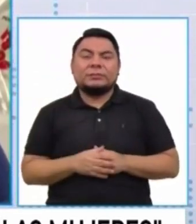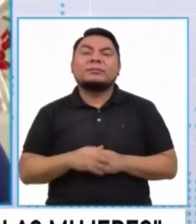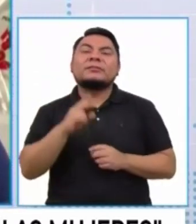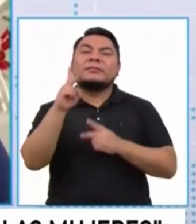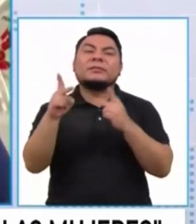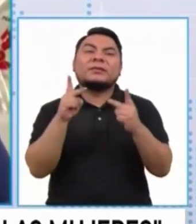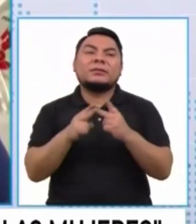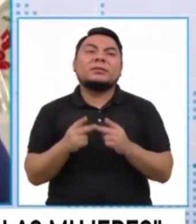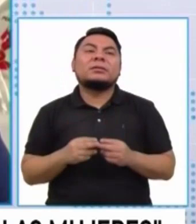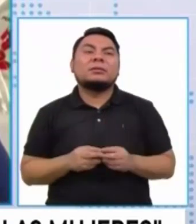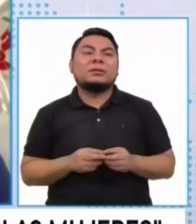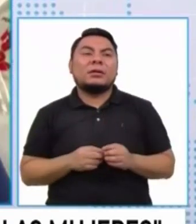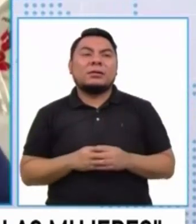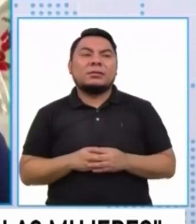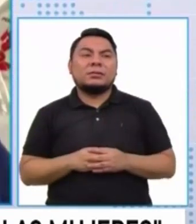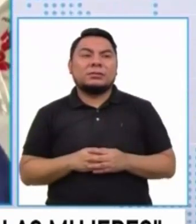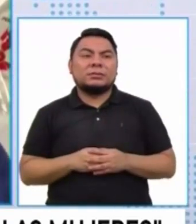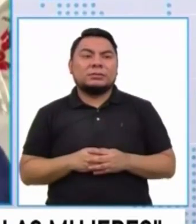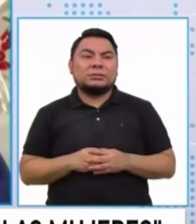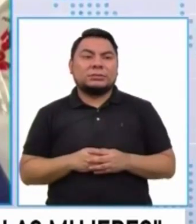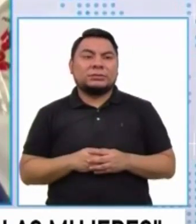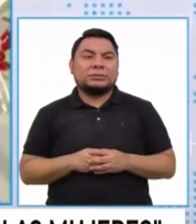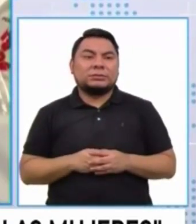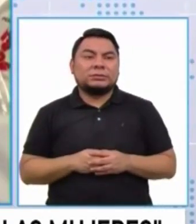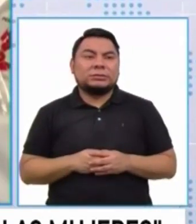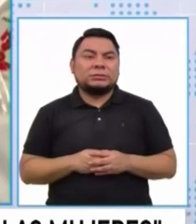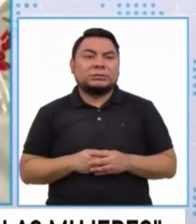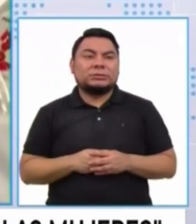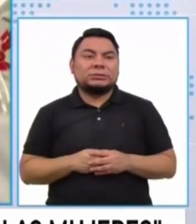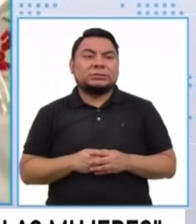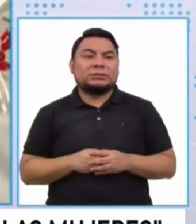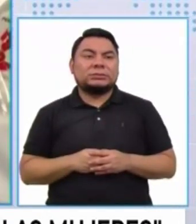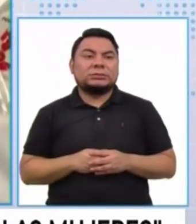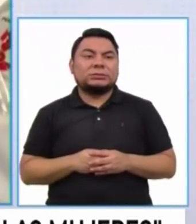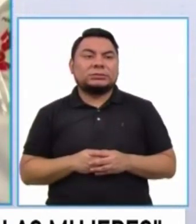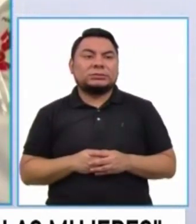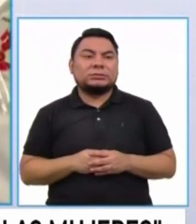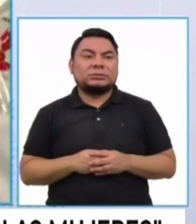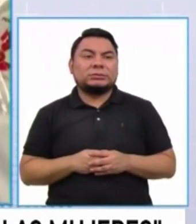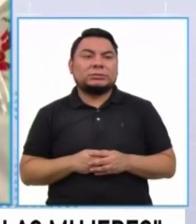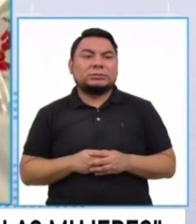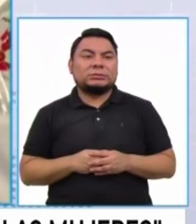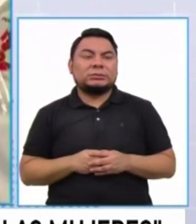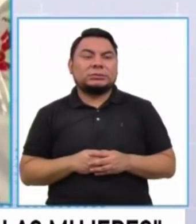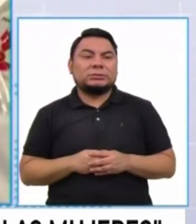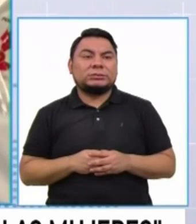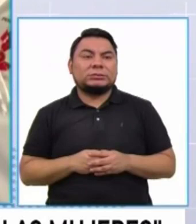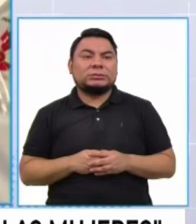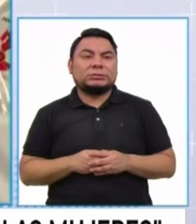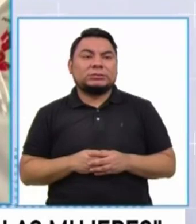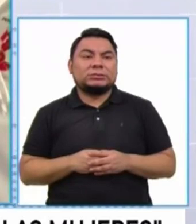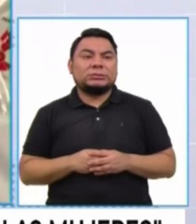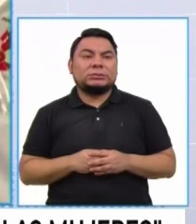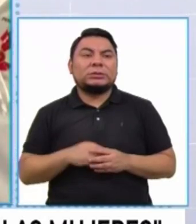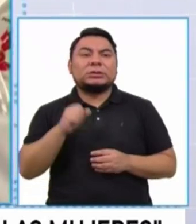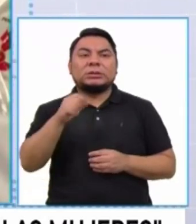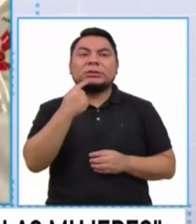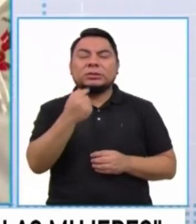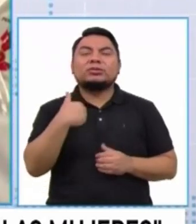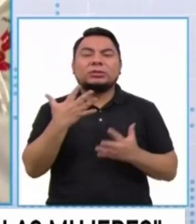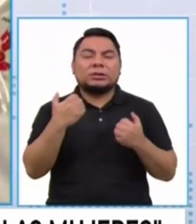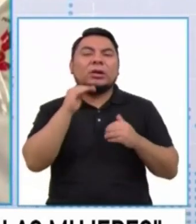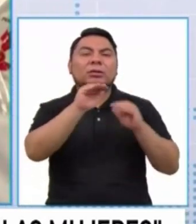Perfecto, muy bien. Entonces, vamos a seguir. Ajá. Y un llamado, ¿no? Sí, quiero hacer un llamado.